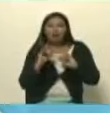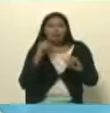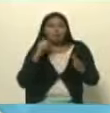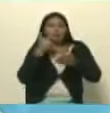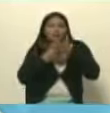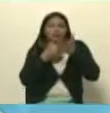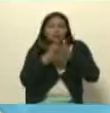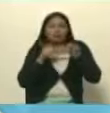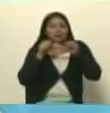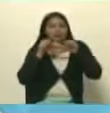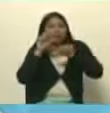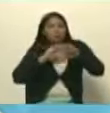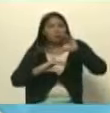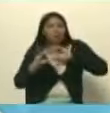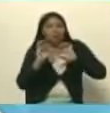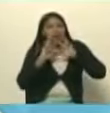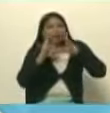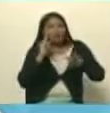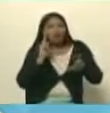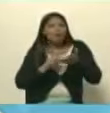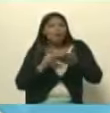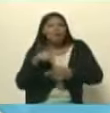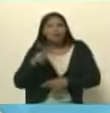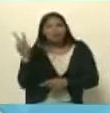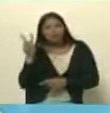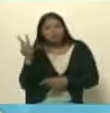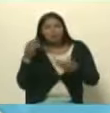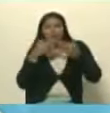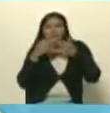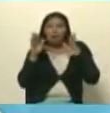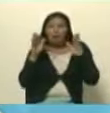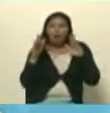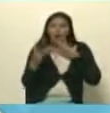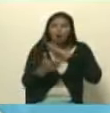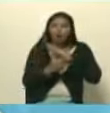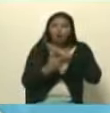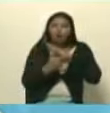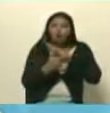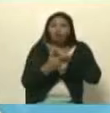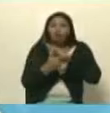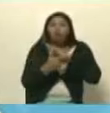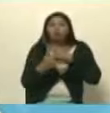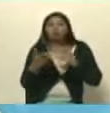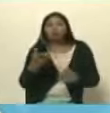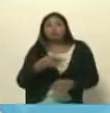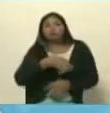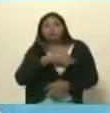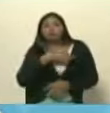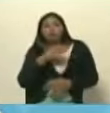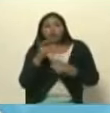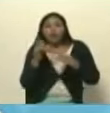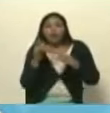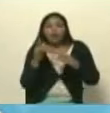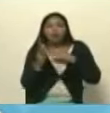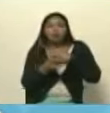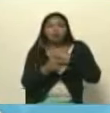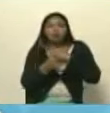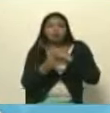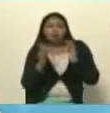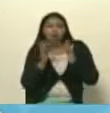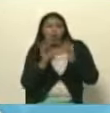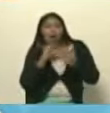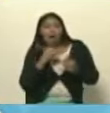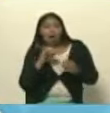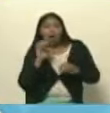nosotros de seguir comunicando y contando la verdad de Venezuela hemos abierto y nos hemos empoderado de esos espacios y hoy día desde Ecuador desde